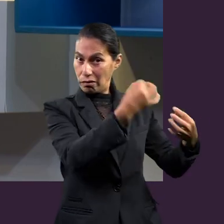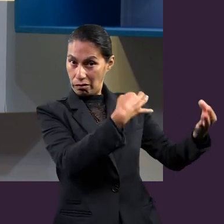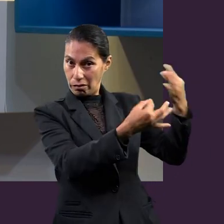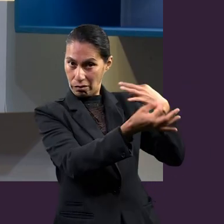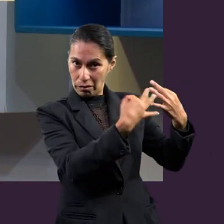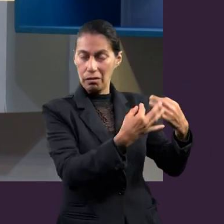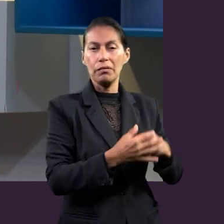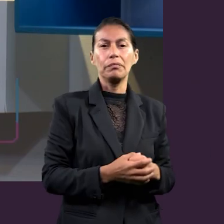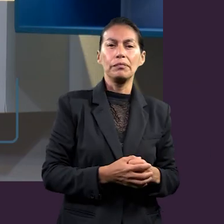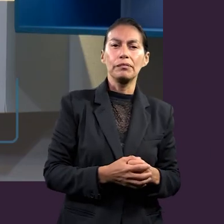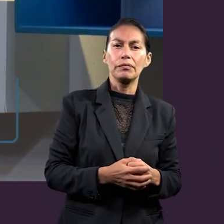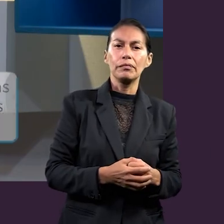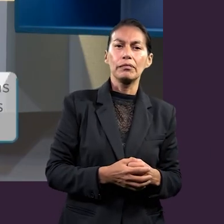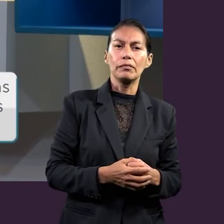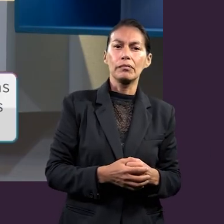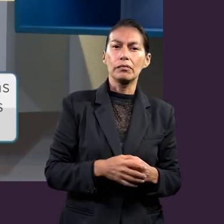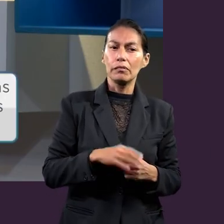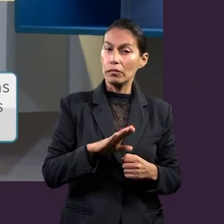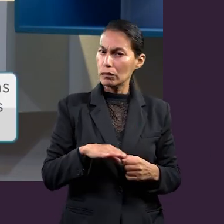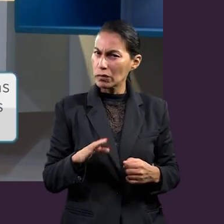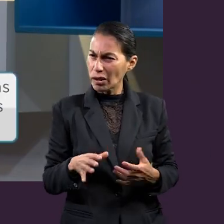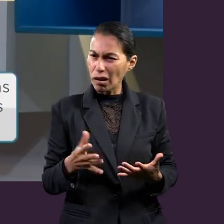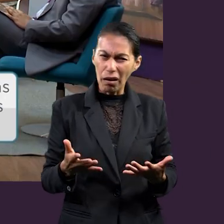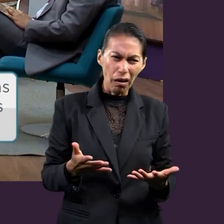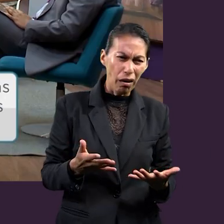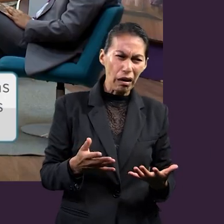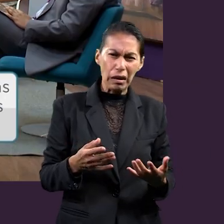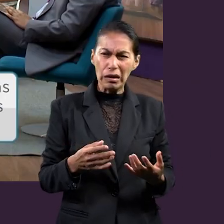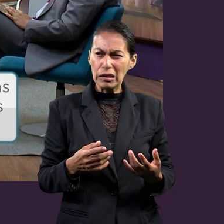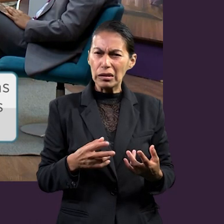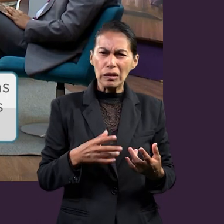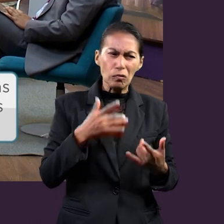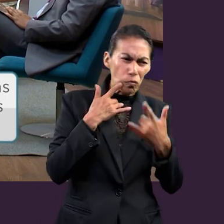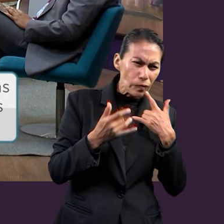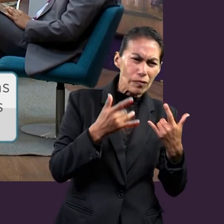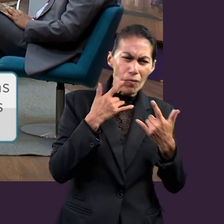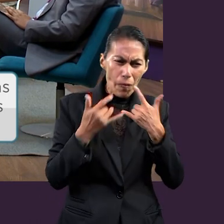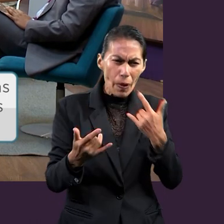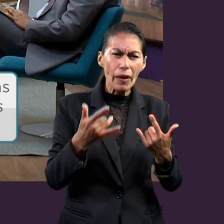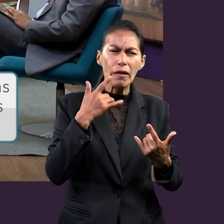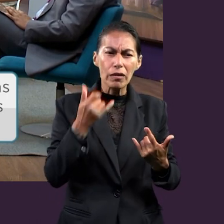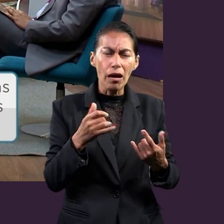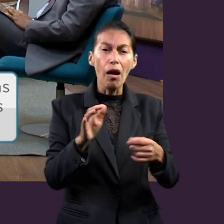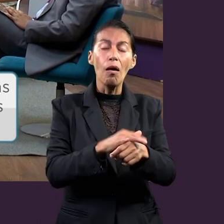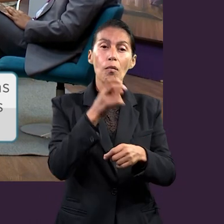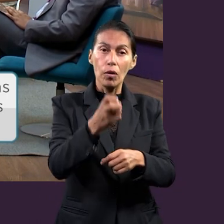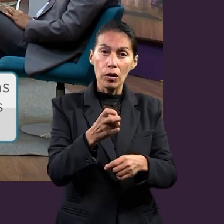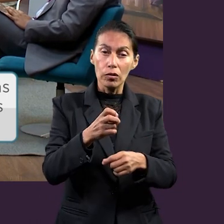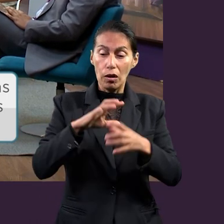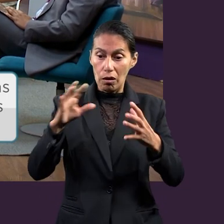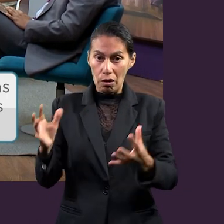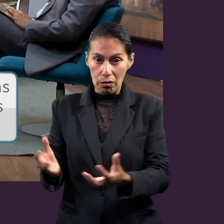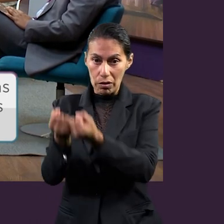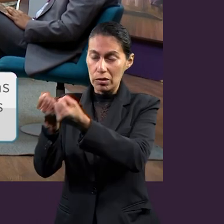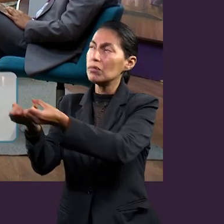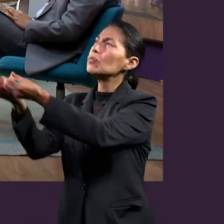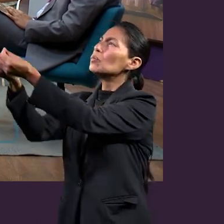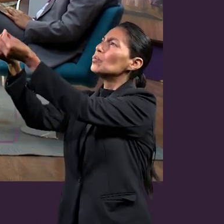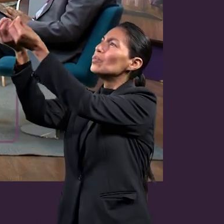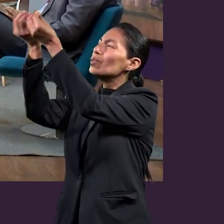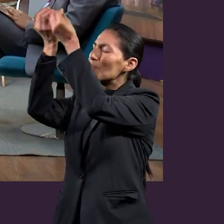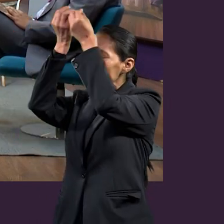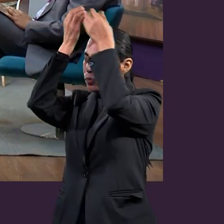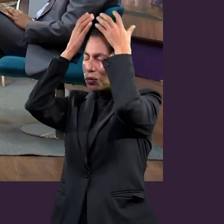salvación se asimila aquí, se acepta aquí, y el diablo te ataca ahí, ahí. Duda, no eres salvo.